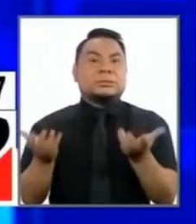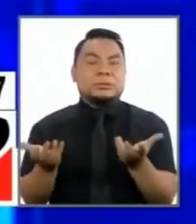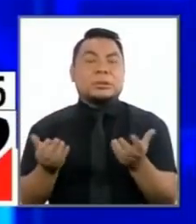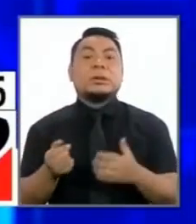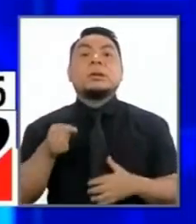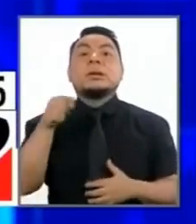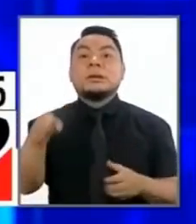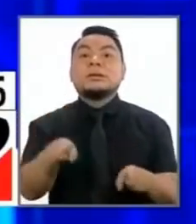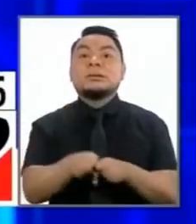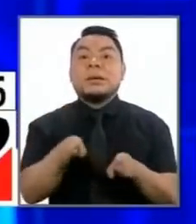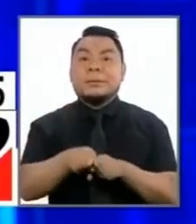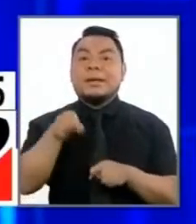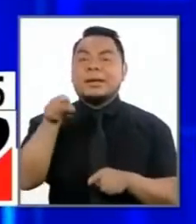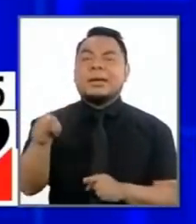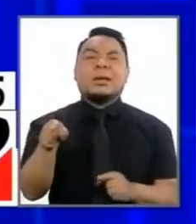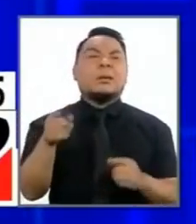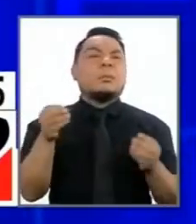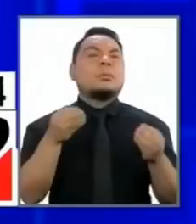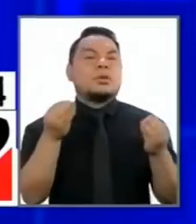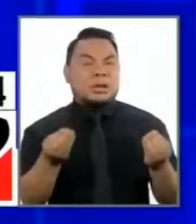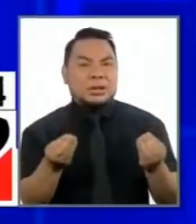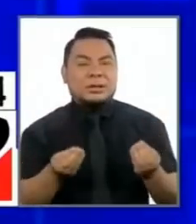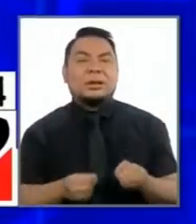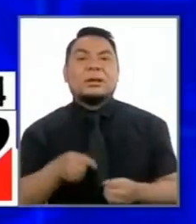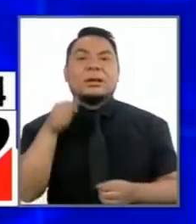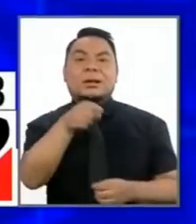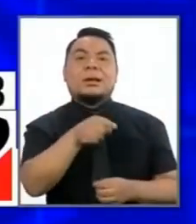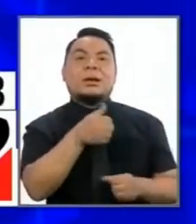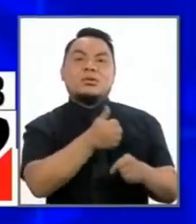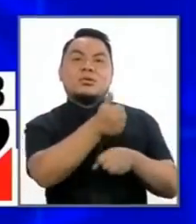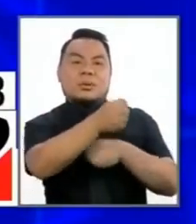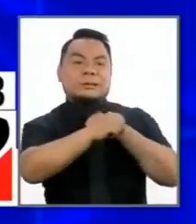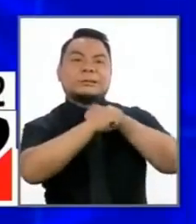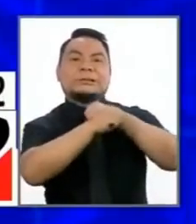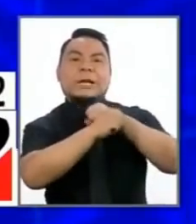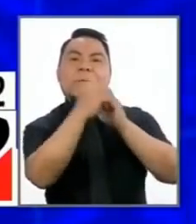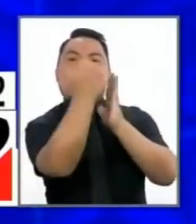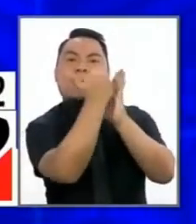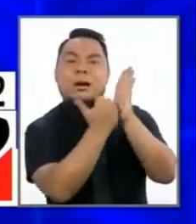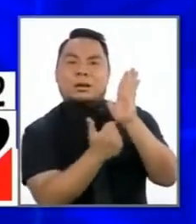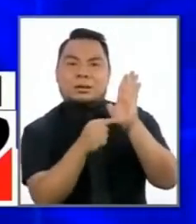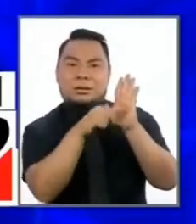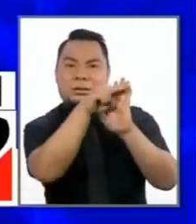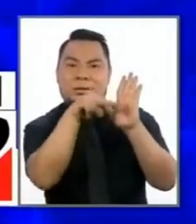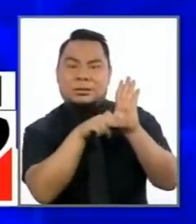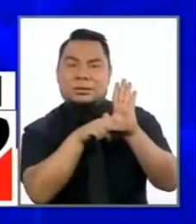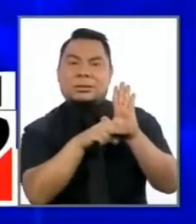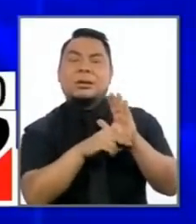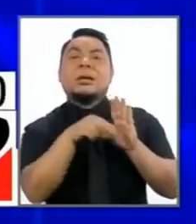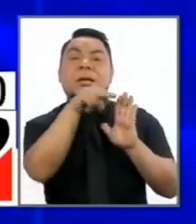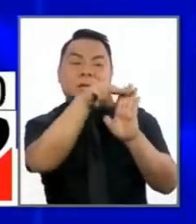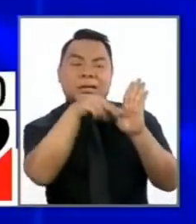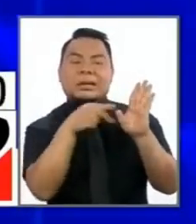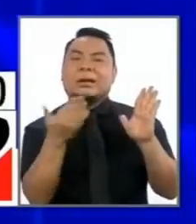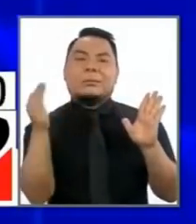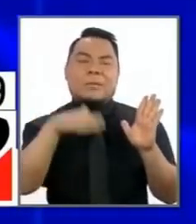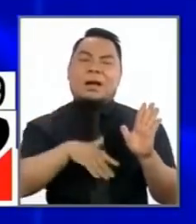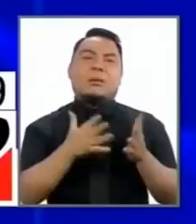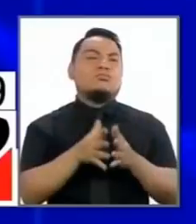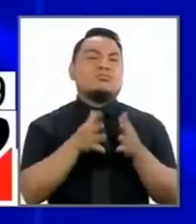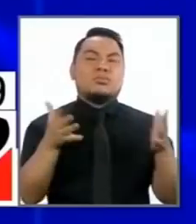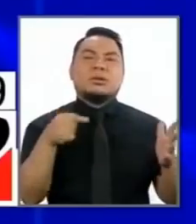es también resultado del sistema de un sistema absolutamente injusto de